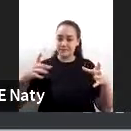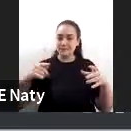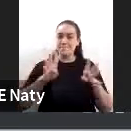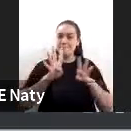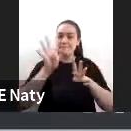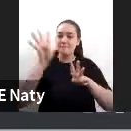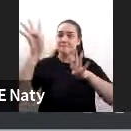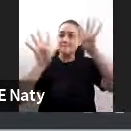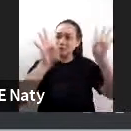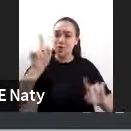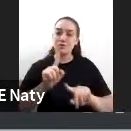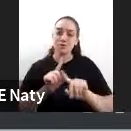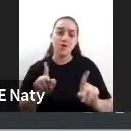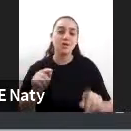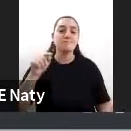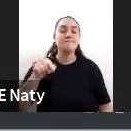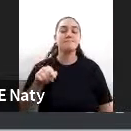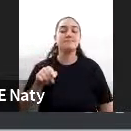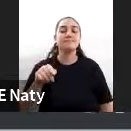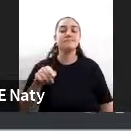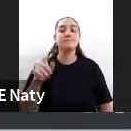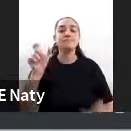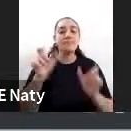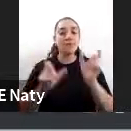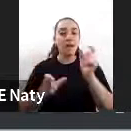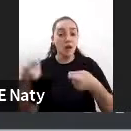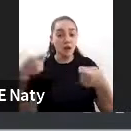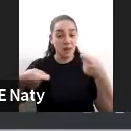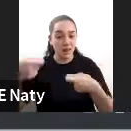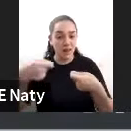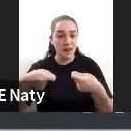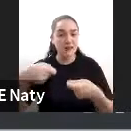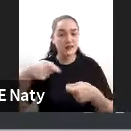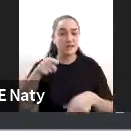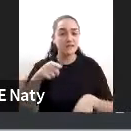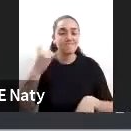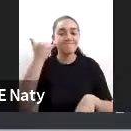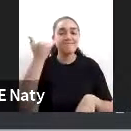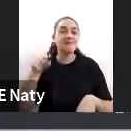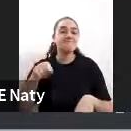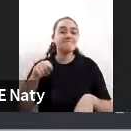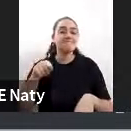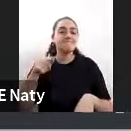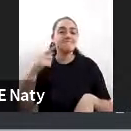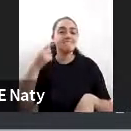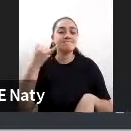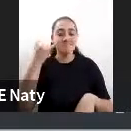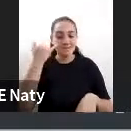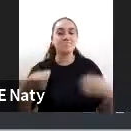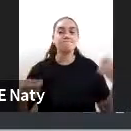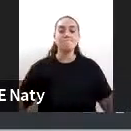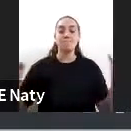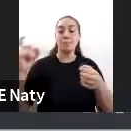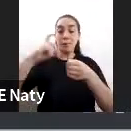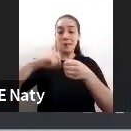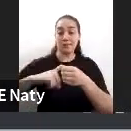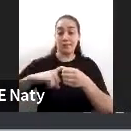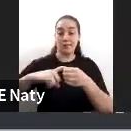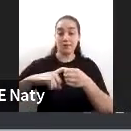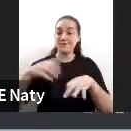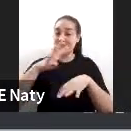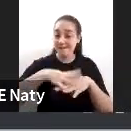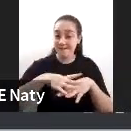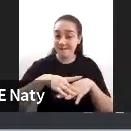poder dar a los clientes que ya están actualmente conectados a la red más